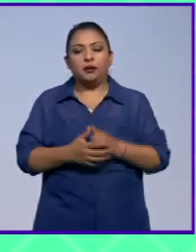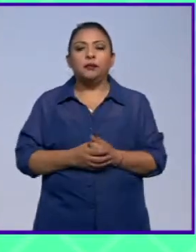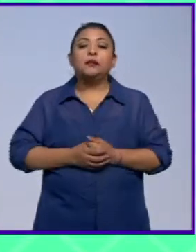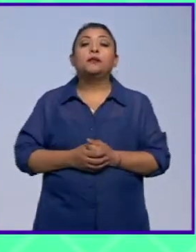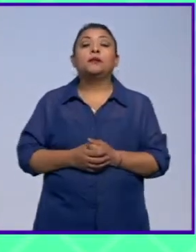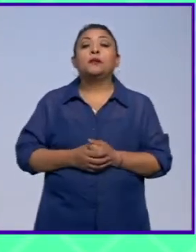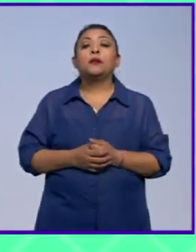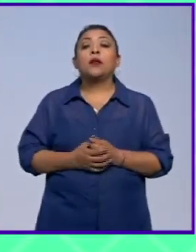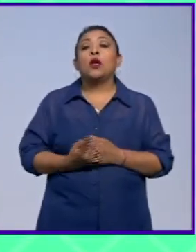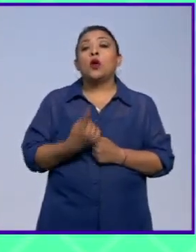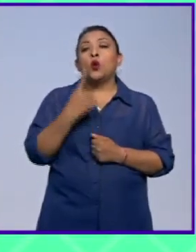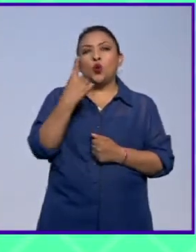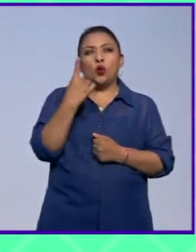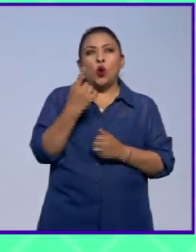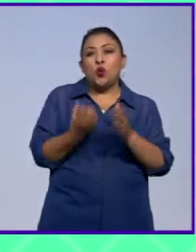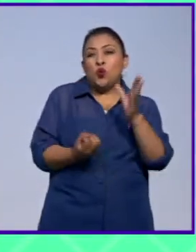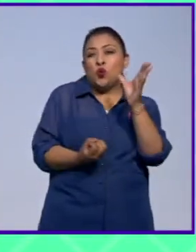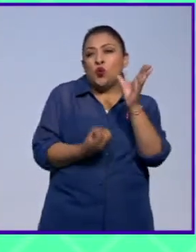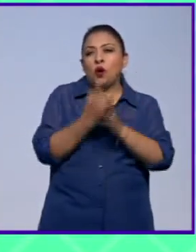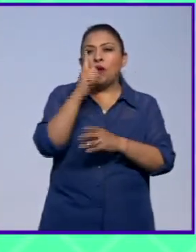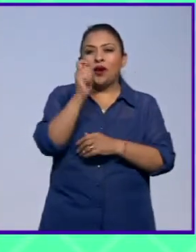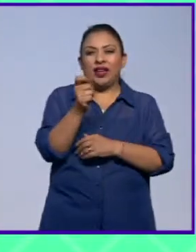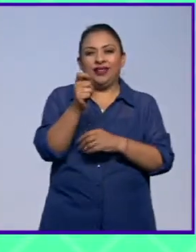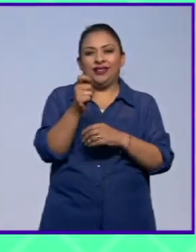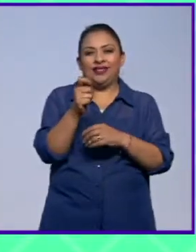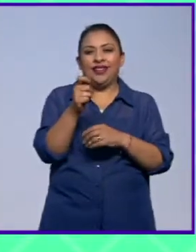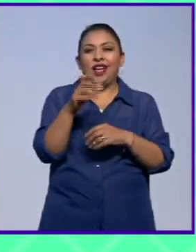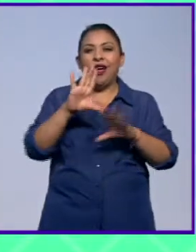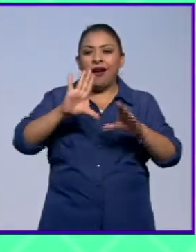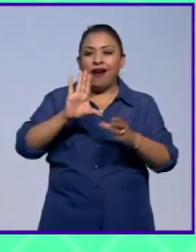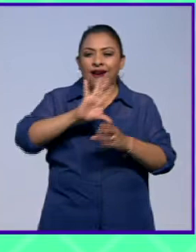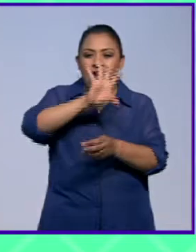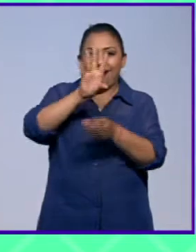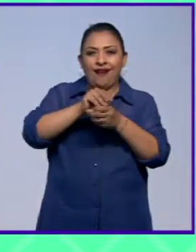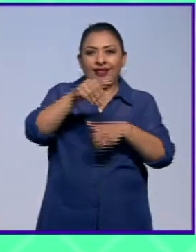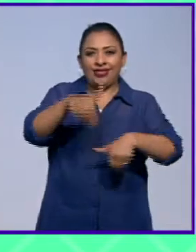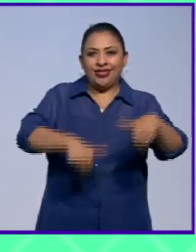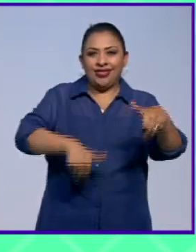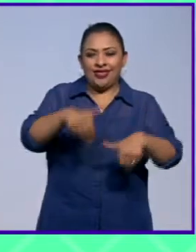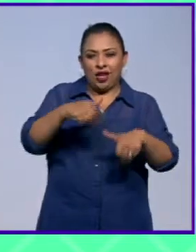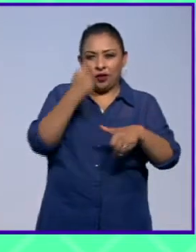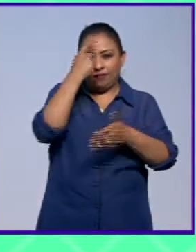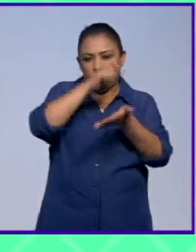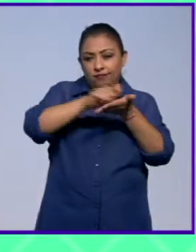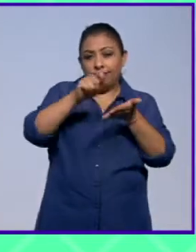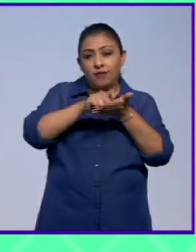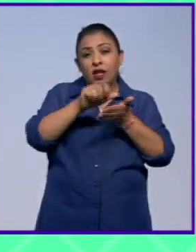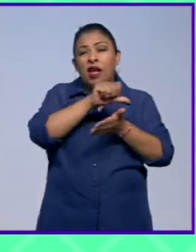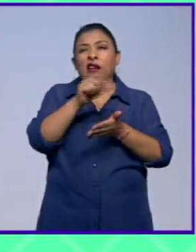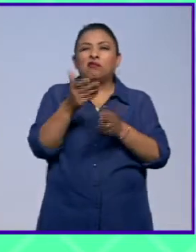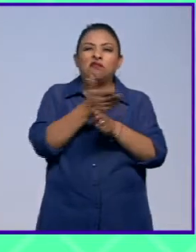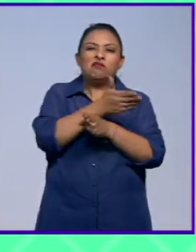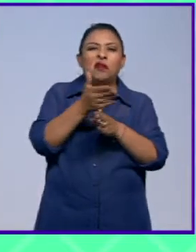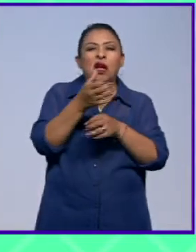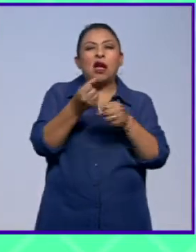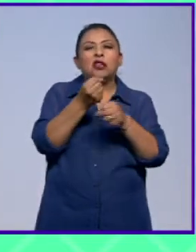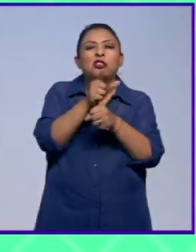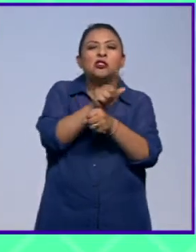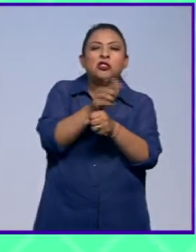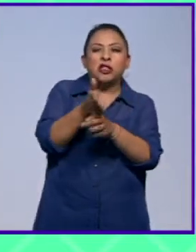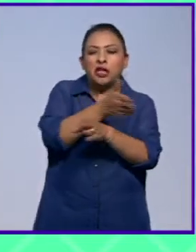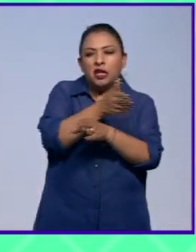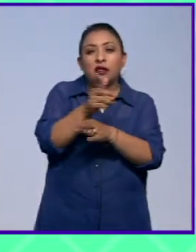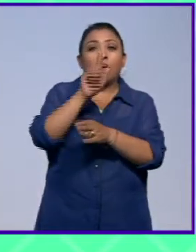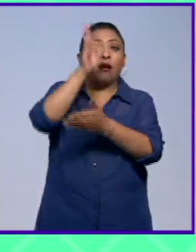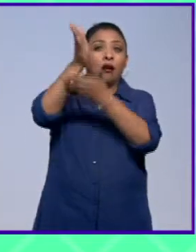Pero uno de los inéditos es una obra de teatro que escribió Leonora Carrington hacia los años 70, cuando